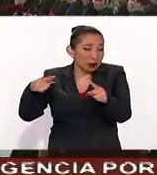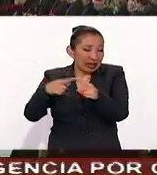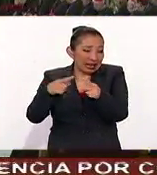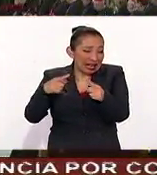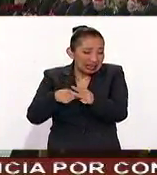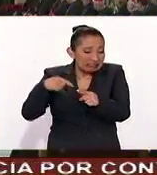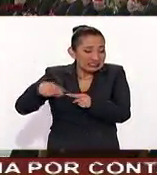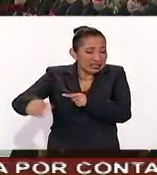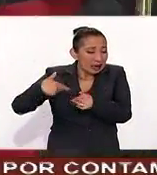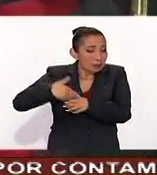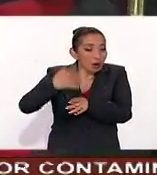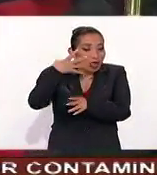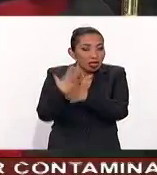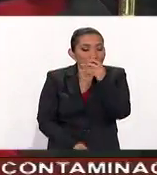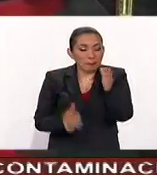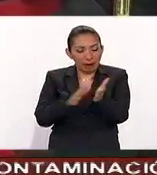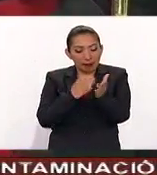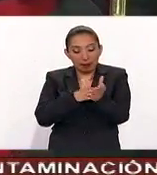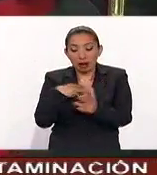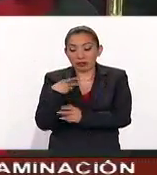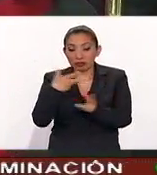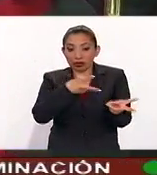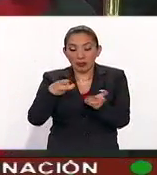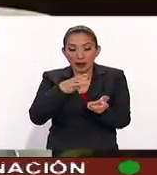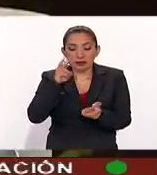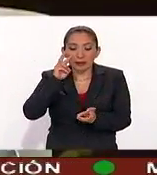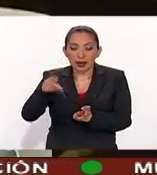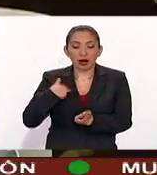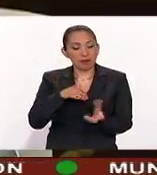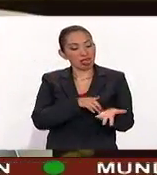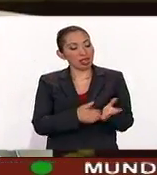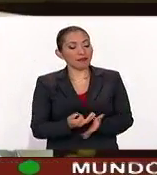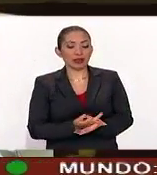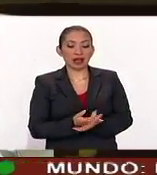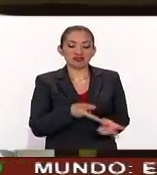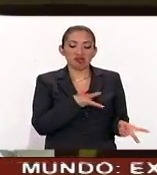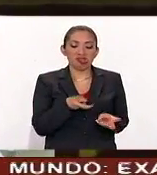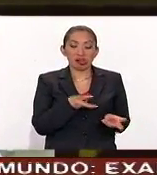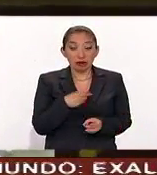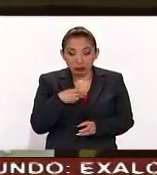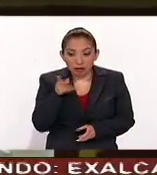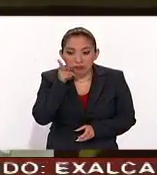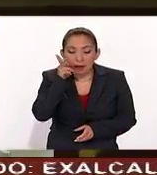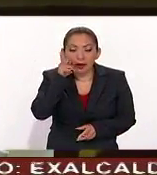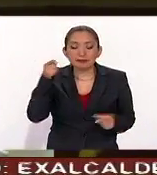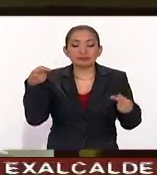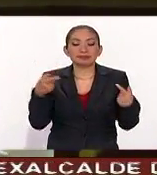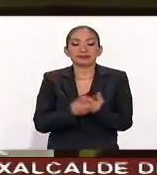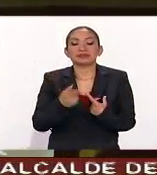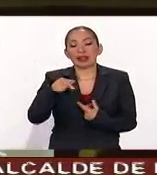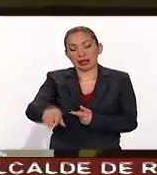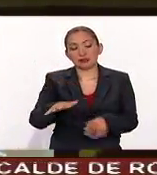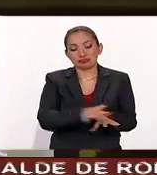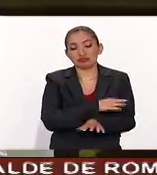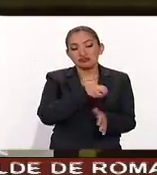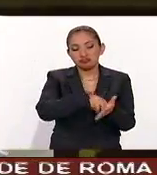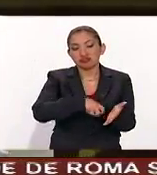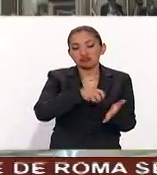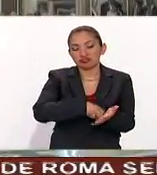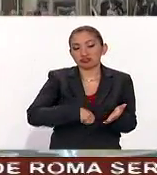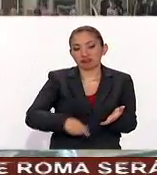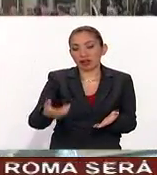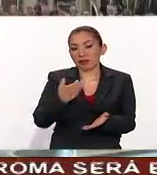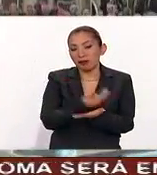semanas tras la fuga de documentos que evidencian los malos manejos en las finanzas. El Papa aseguró que las reformas financieras en el Vaticano